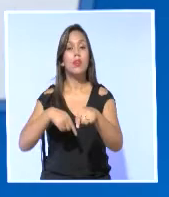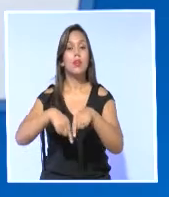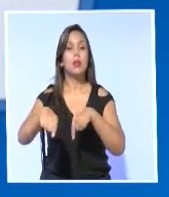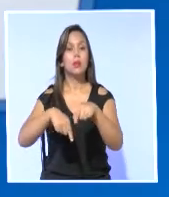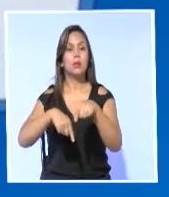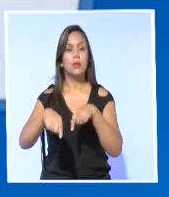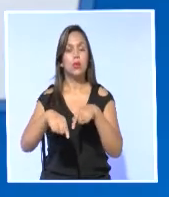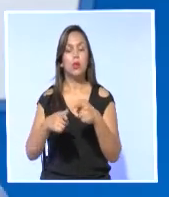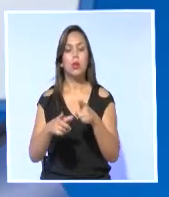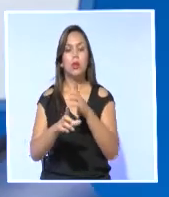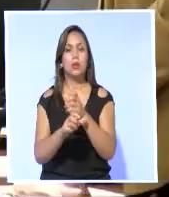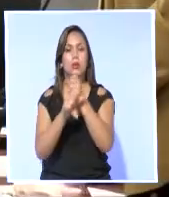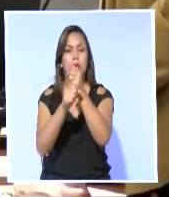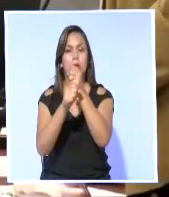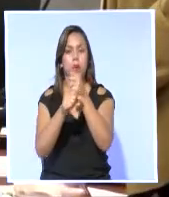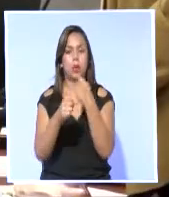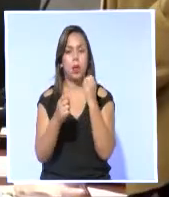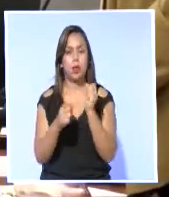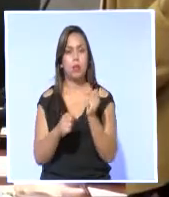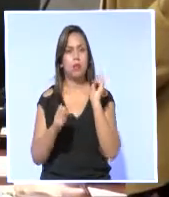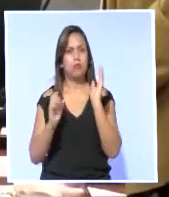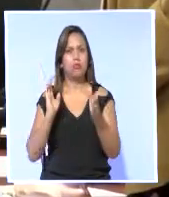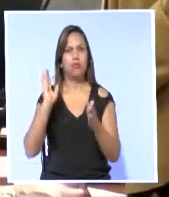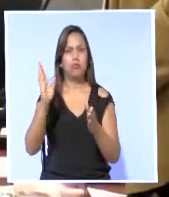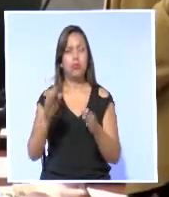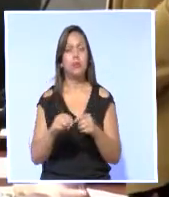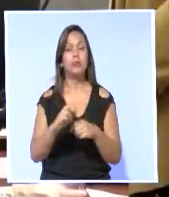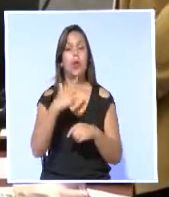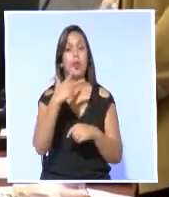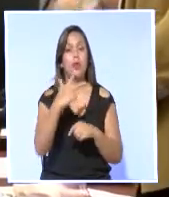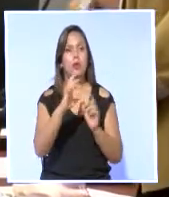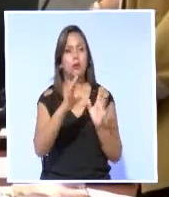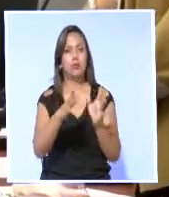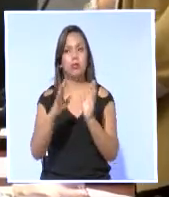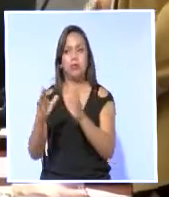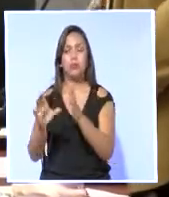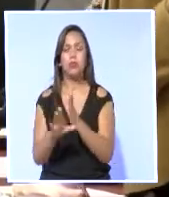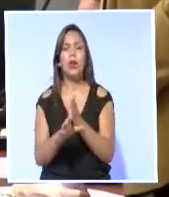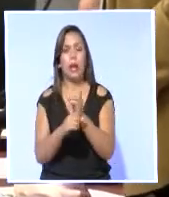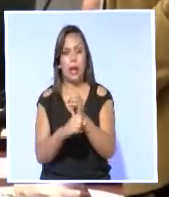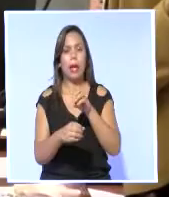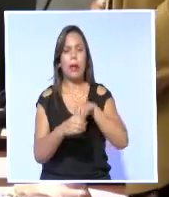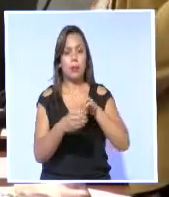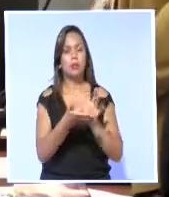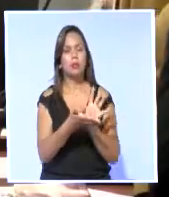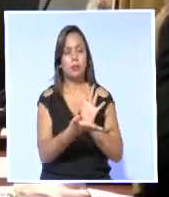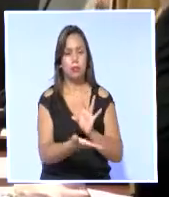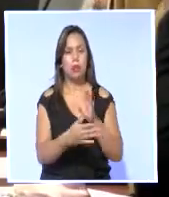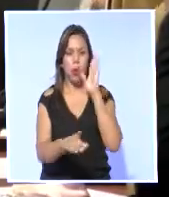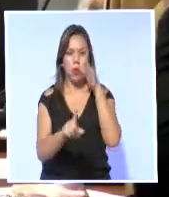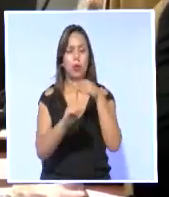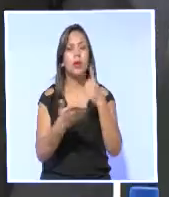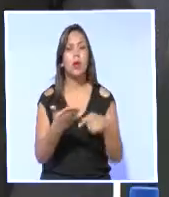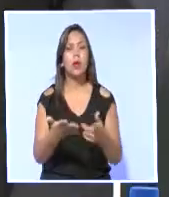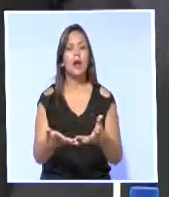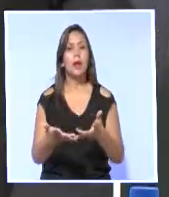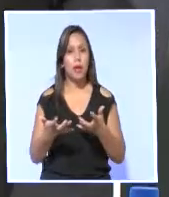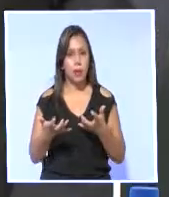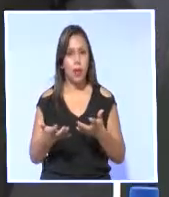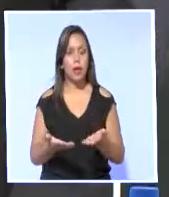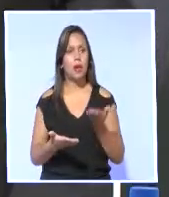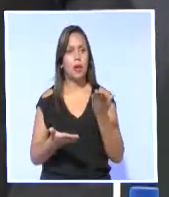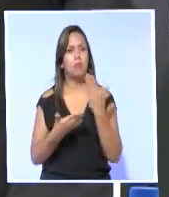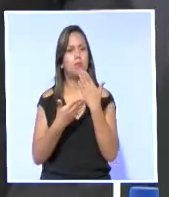Terrestre, Tránsito y Seguridad Vial, fueron las tres mesas creadas en la Asamblea Nacional con la finalidad de sentar un precedente ante